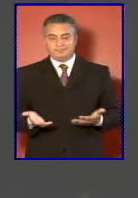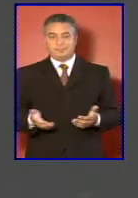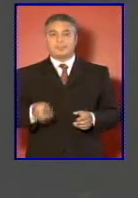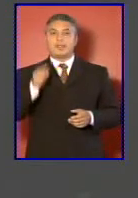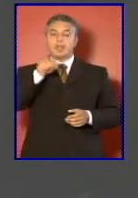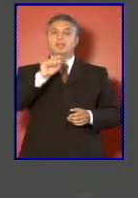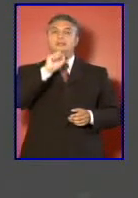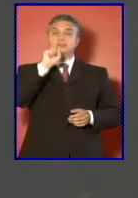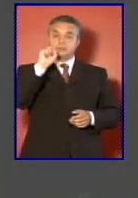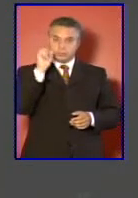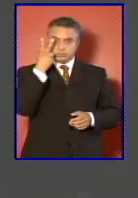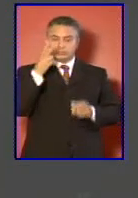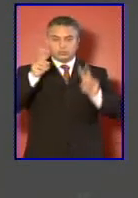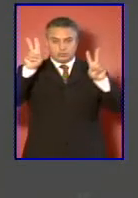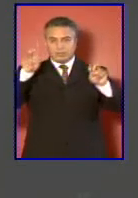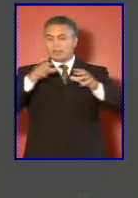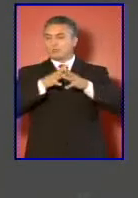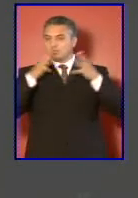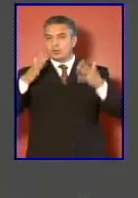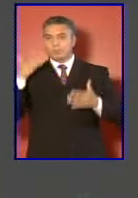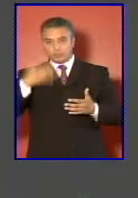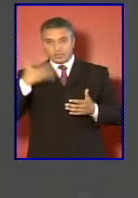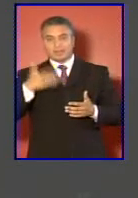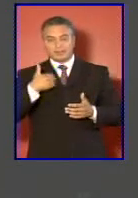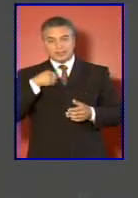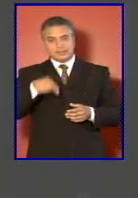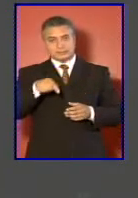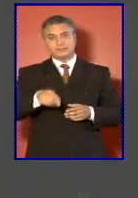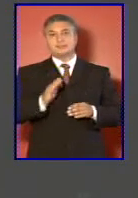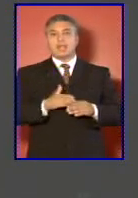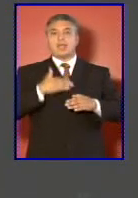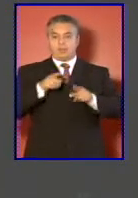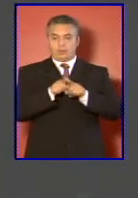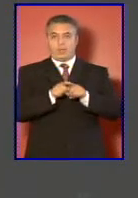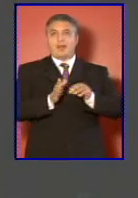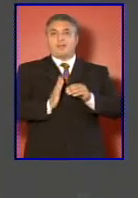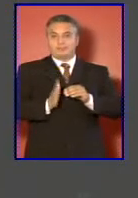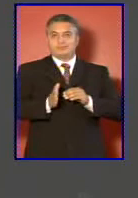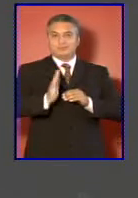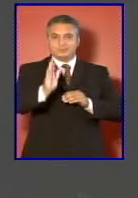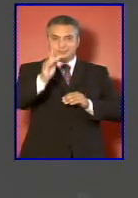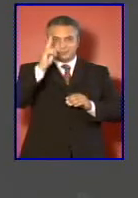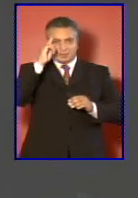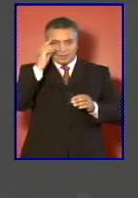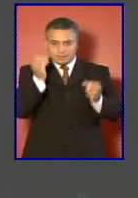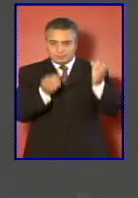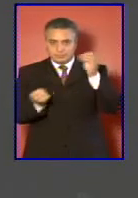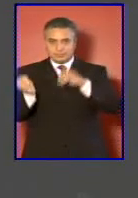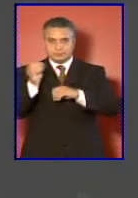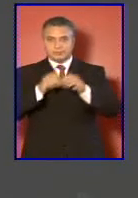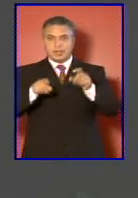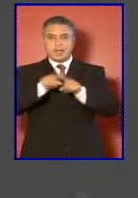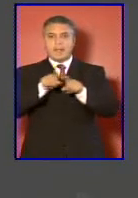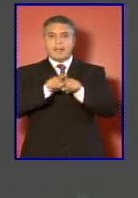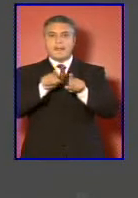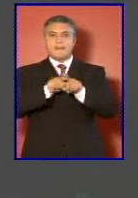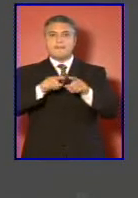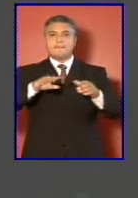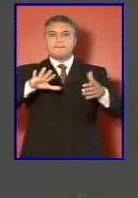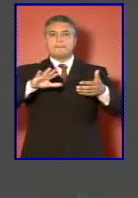muy importante ha sido el avance que hemos tenido en el diseño de una metodología común para medir